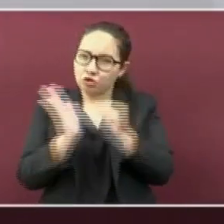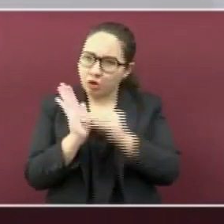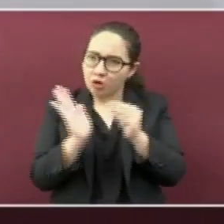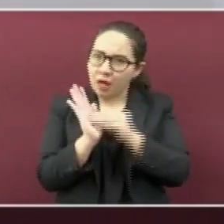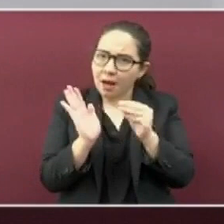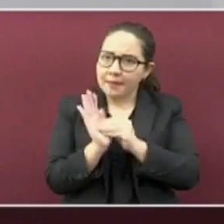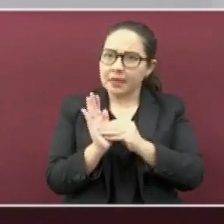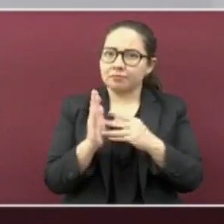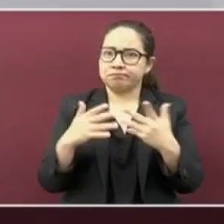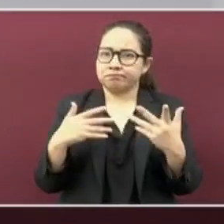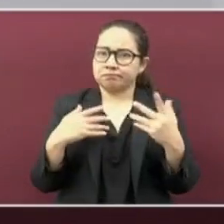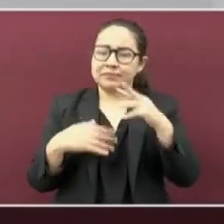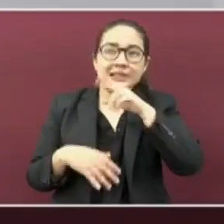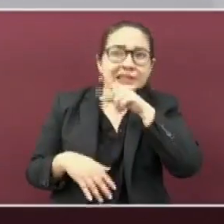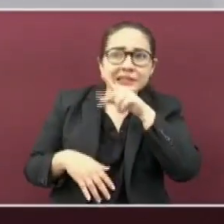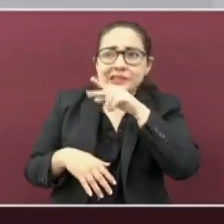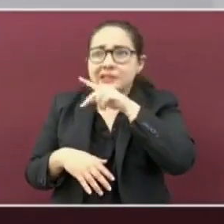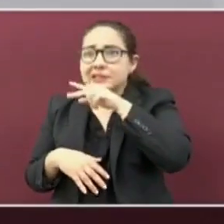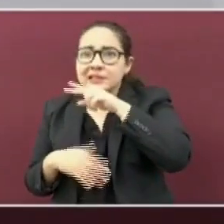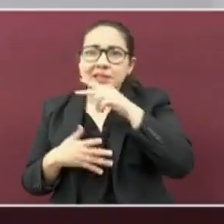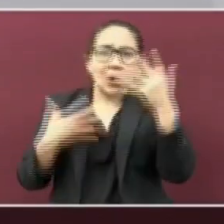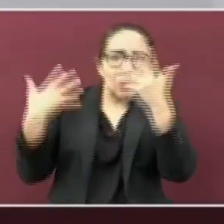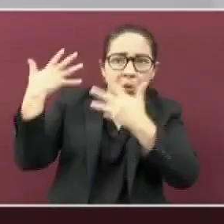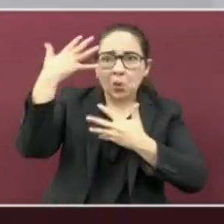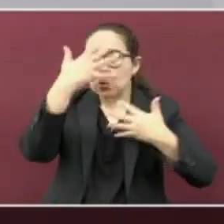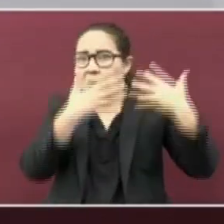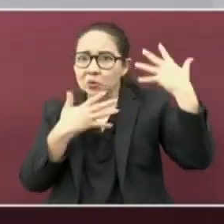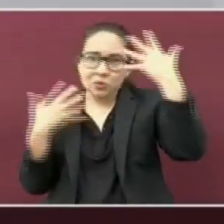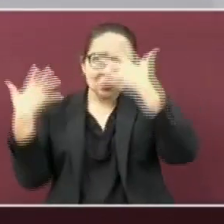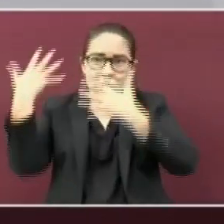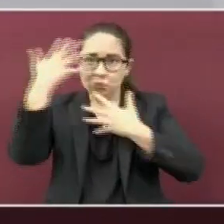preocupación y confusión.